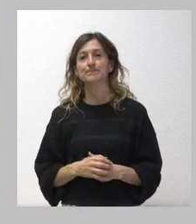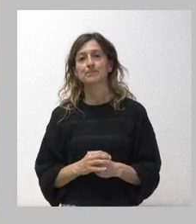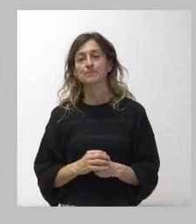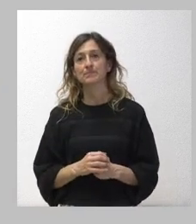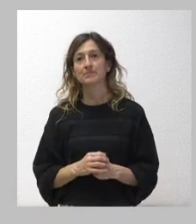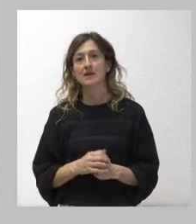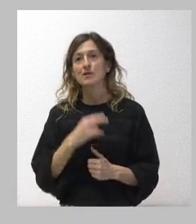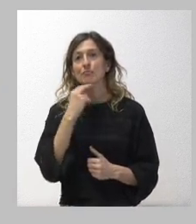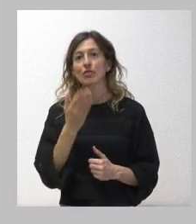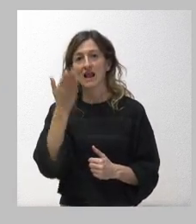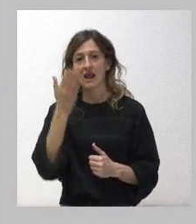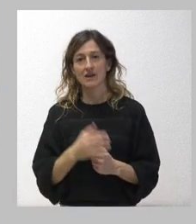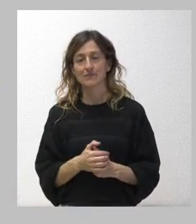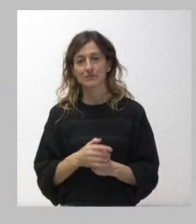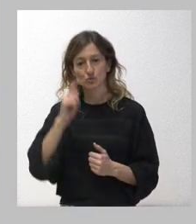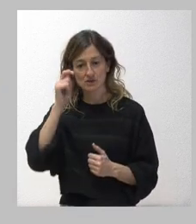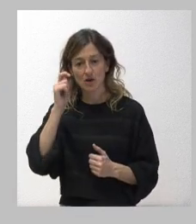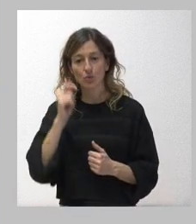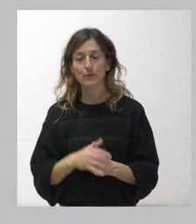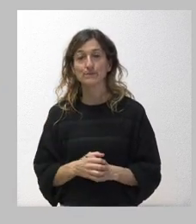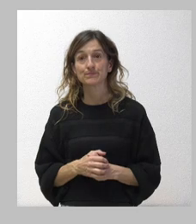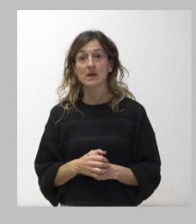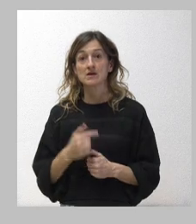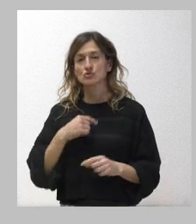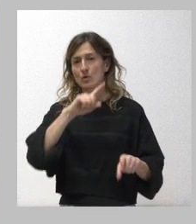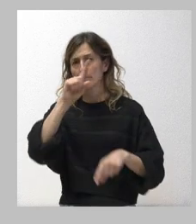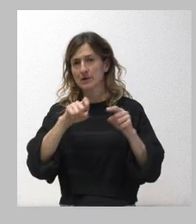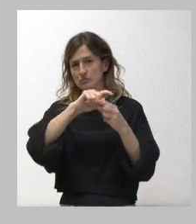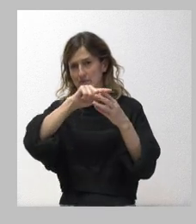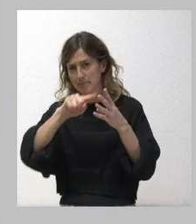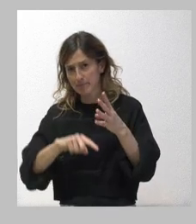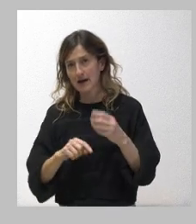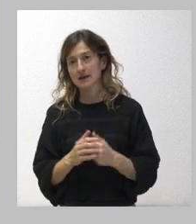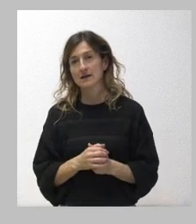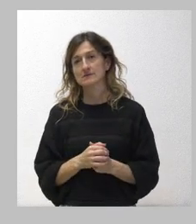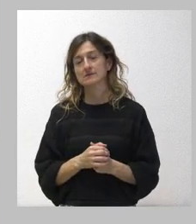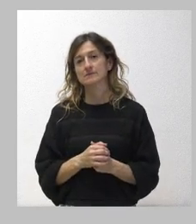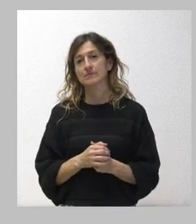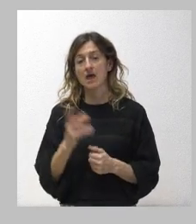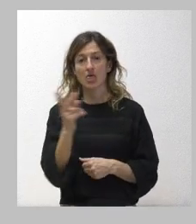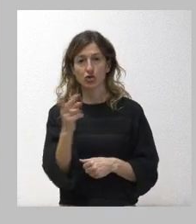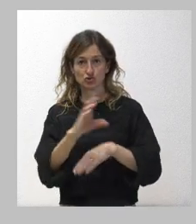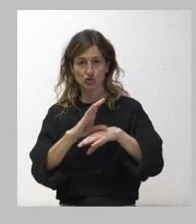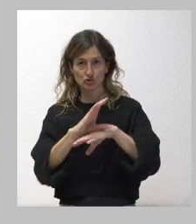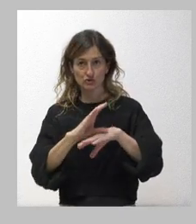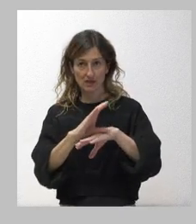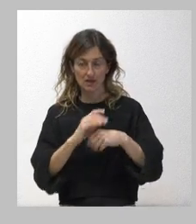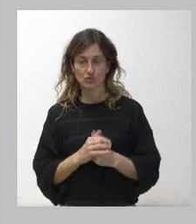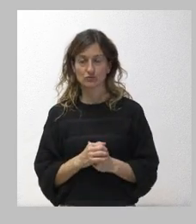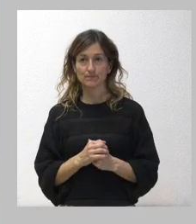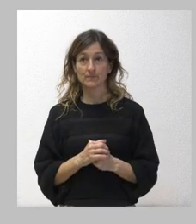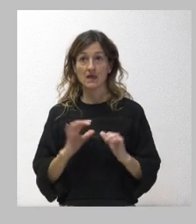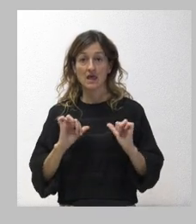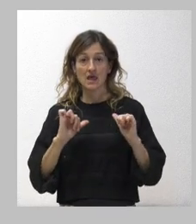te oye alto y claro. días. Un saludo. Tengo varias preguntas que dirigir a ambos consejeros. Por empezar,